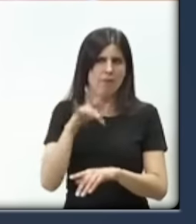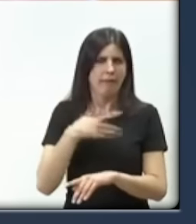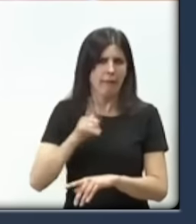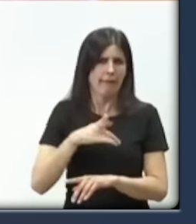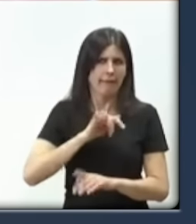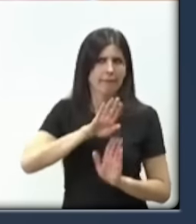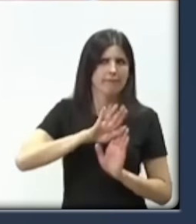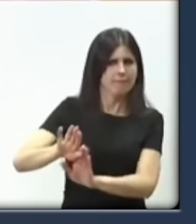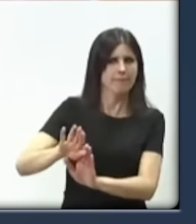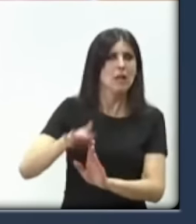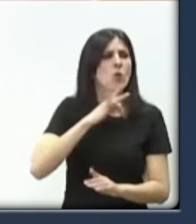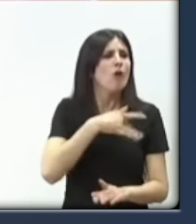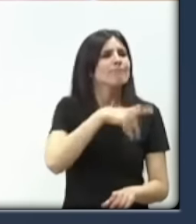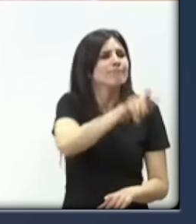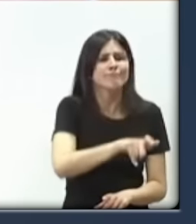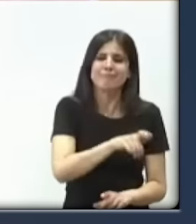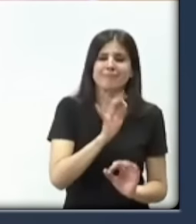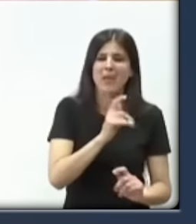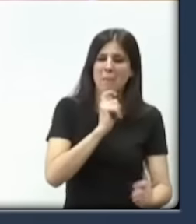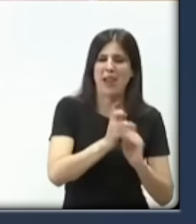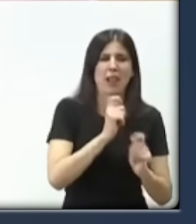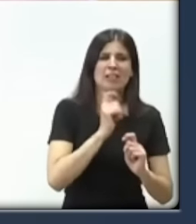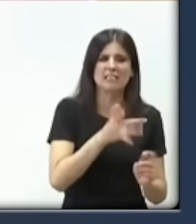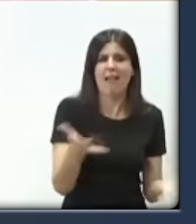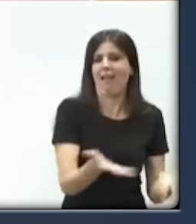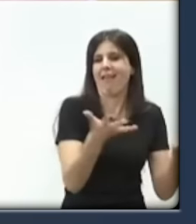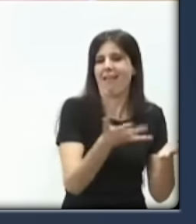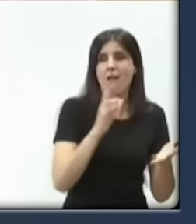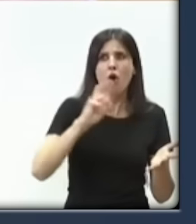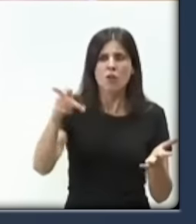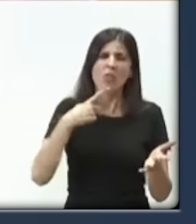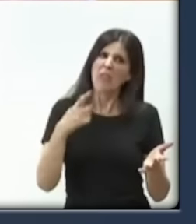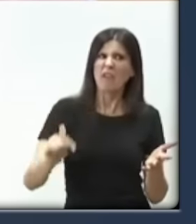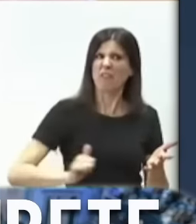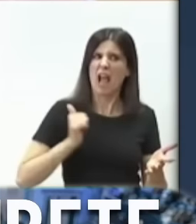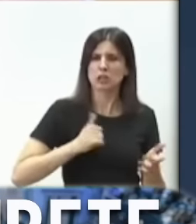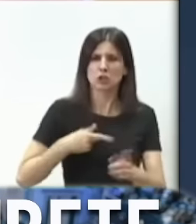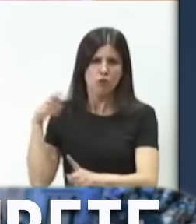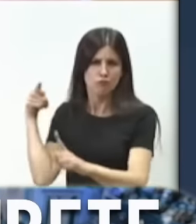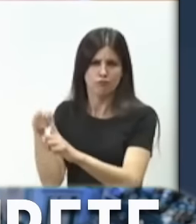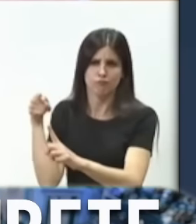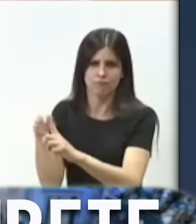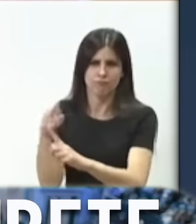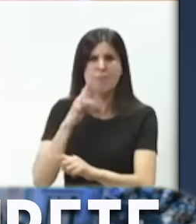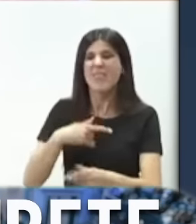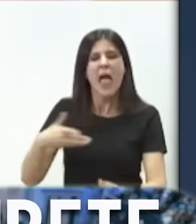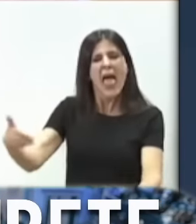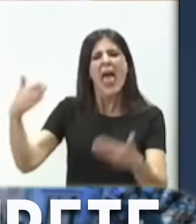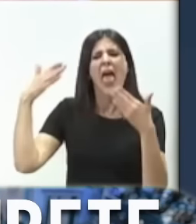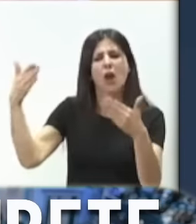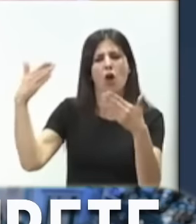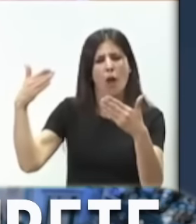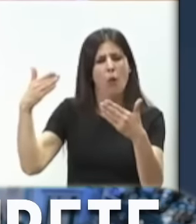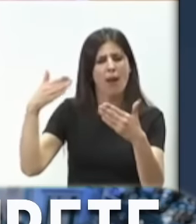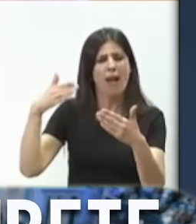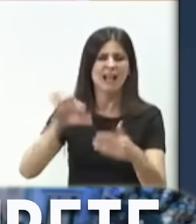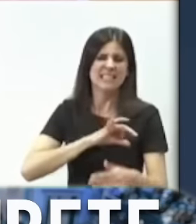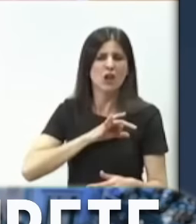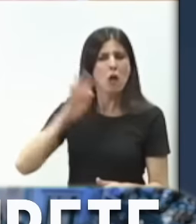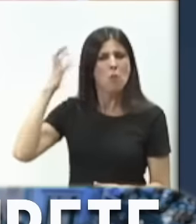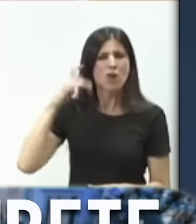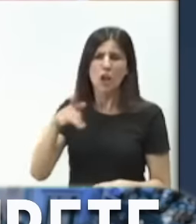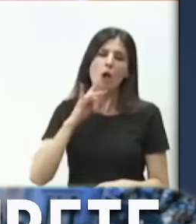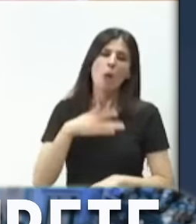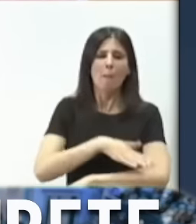al que promoverán y uno falso al que perseguirán. Enhorabuena, señora Montero, coministra de la censura,